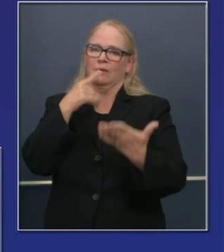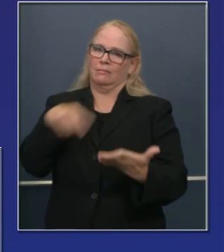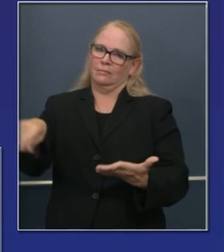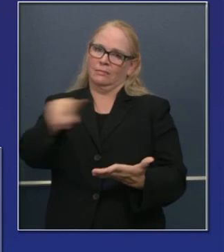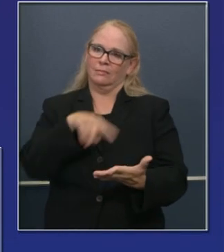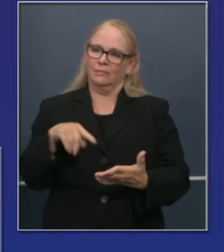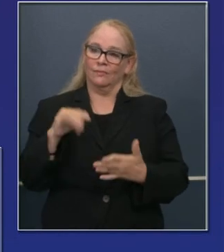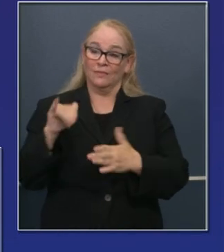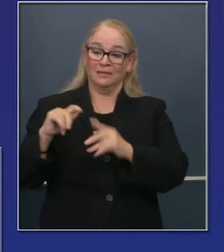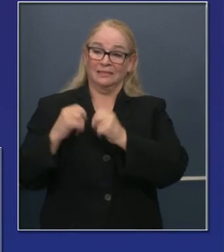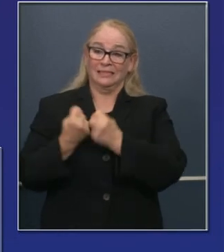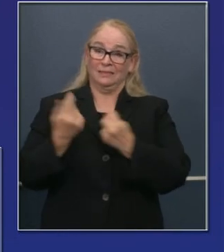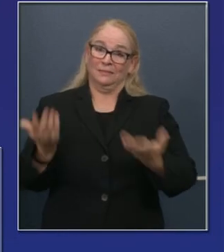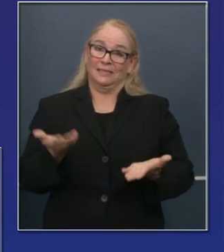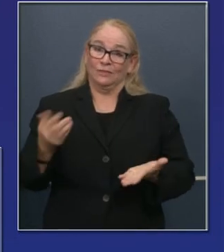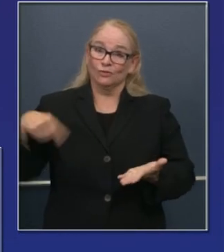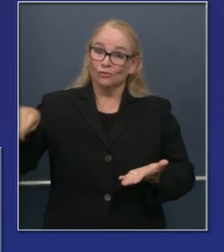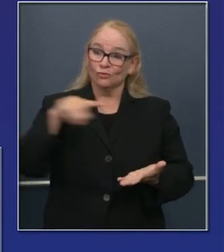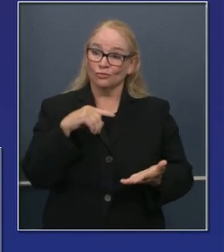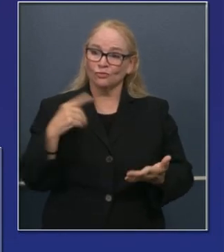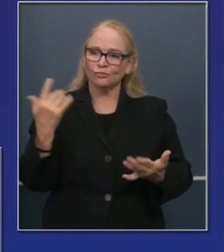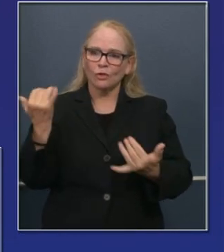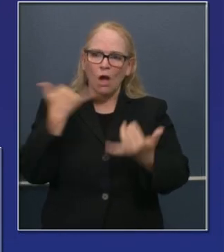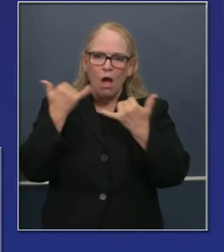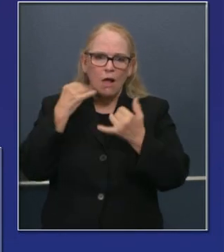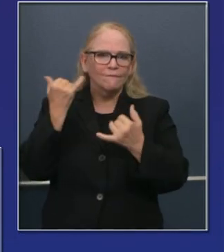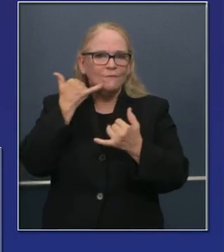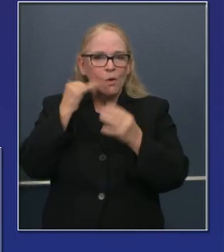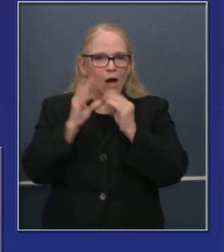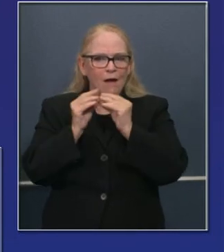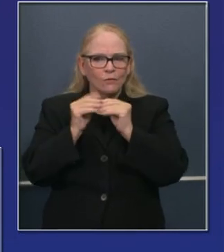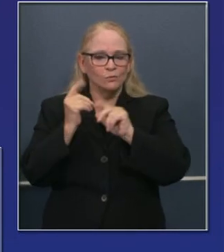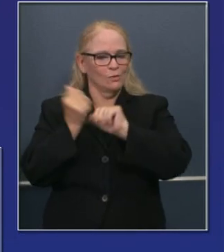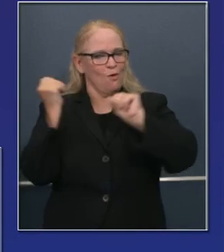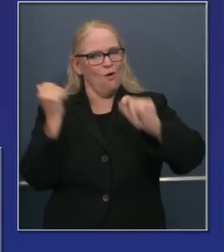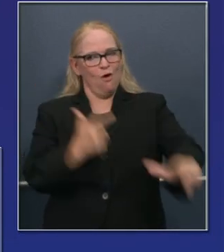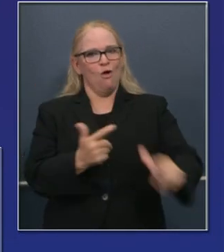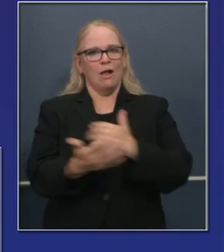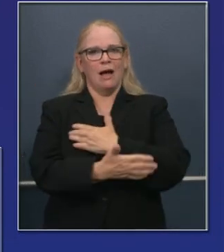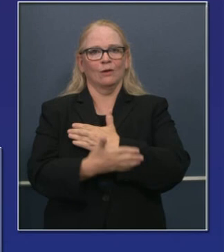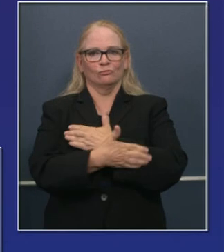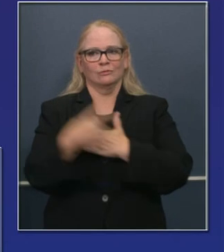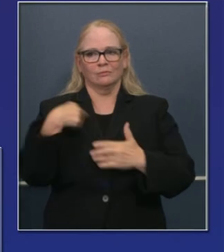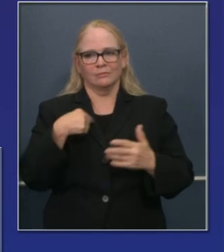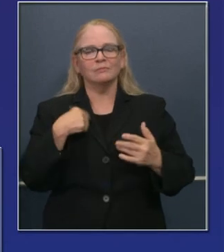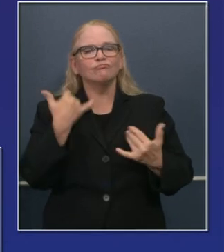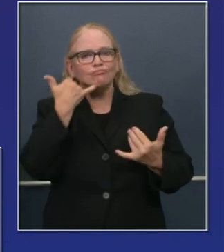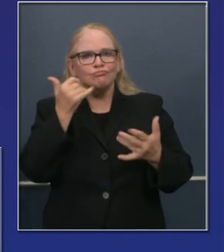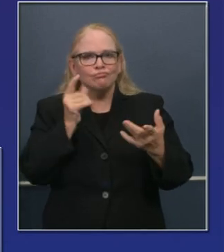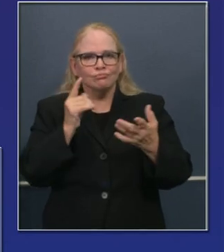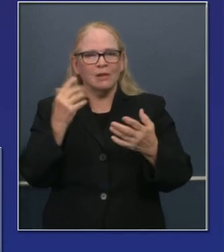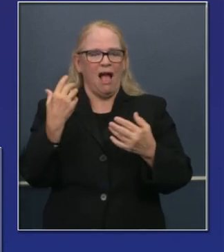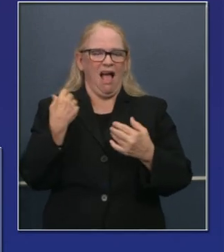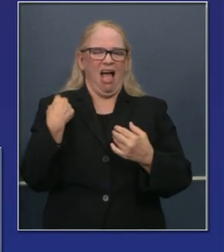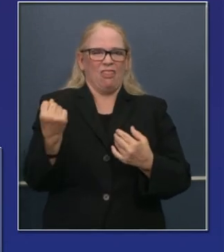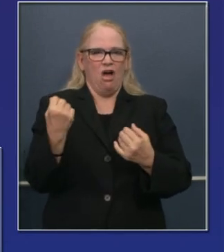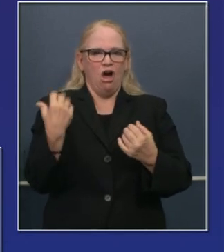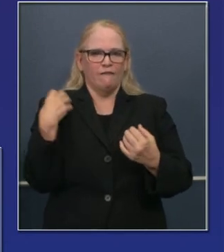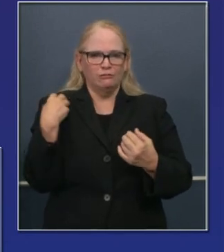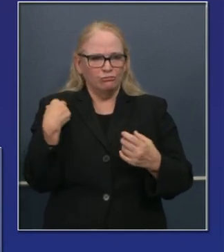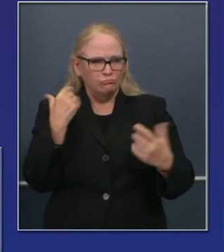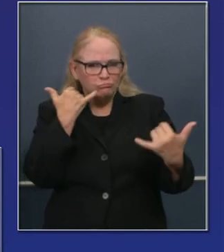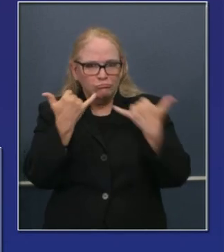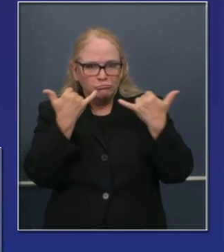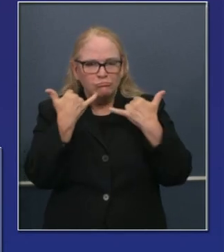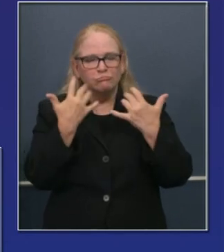CDHP hizo una llamada con los funcionarios de salubridad esta mañana, hablando de algunos de estos desafíos sobre los datos. Y siempre hay